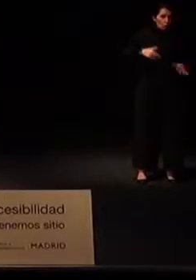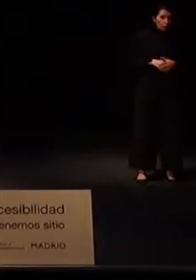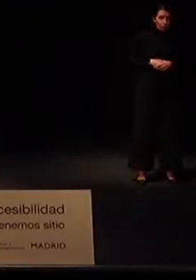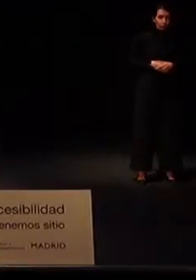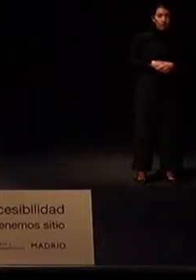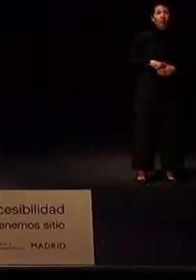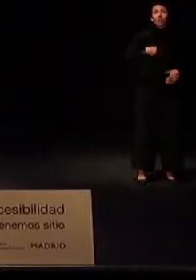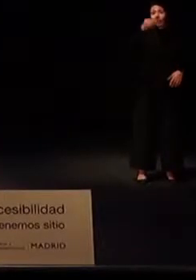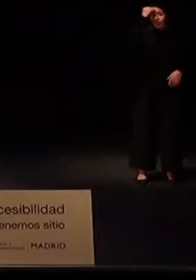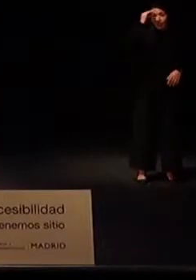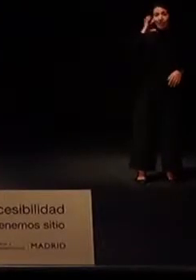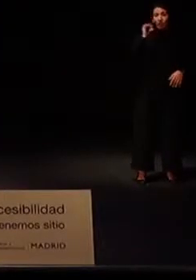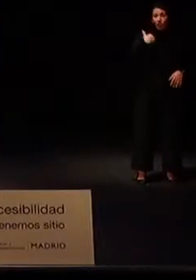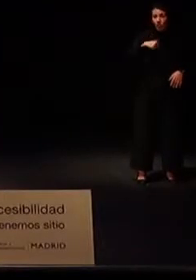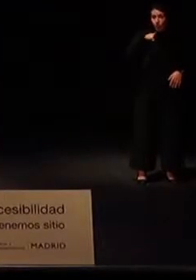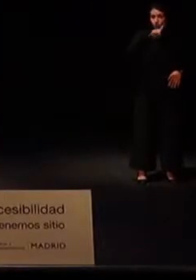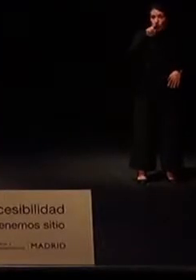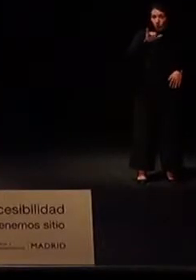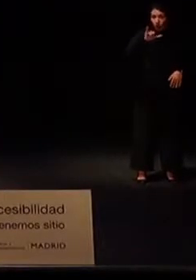Creo que hay alguna pregunta ya.